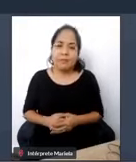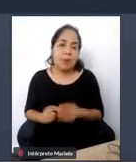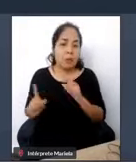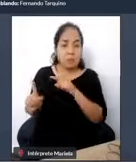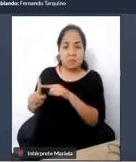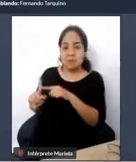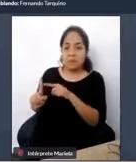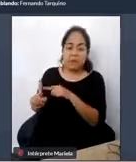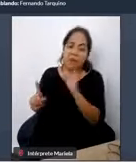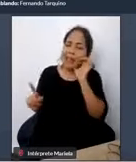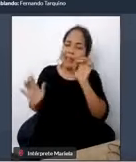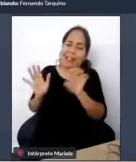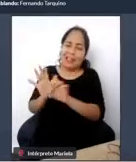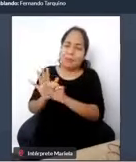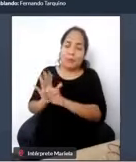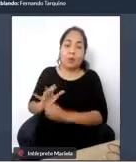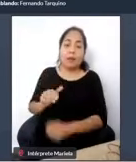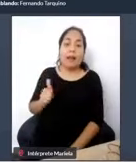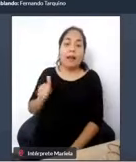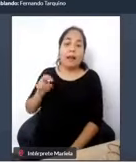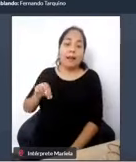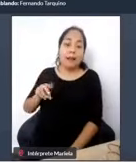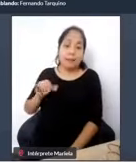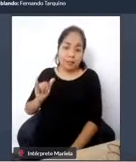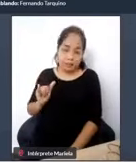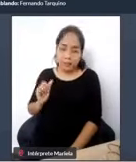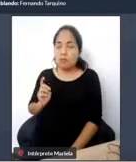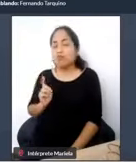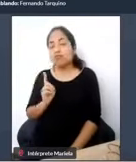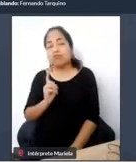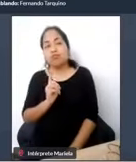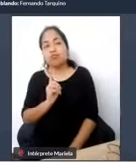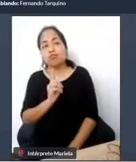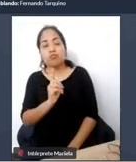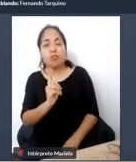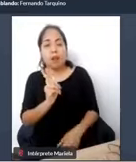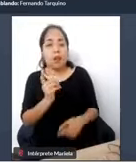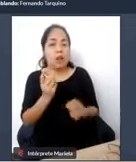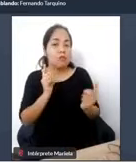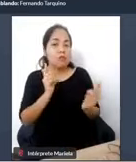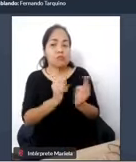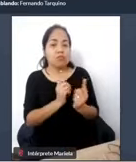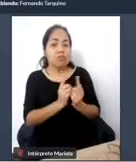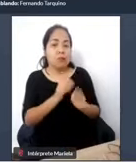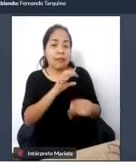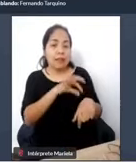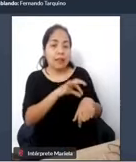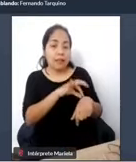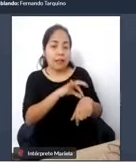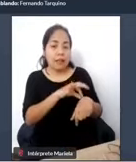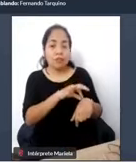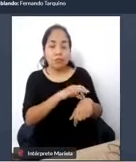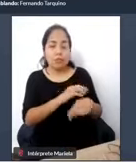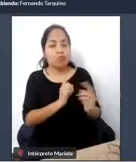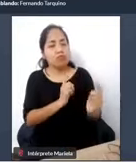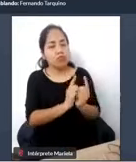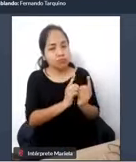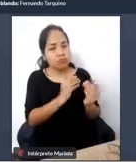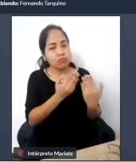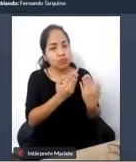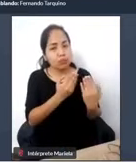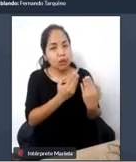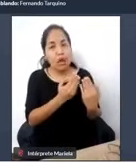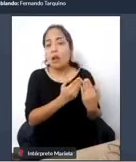Andy después de una cita con el médico decide tomar un viaje espontáneo para encontrarse en un